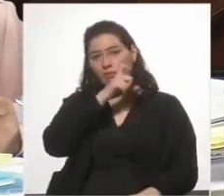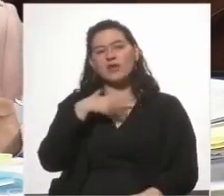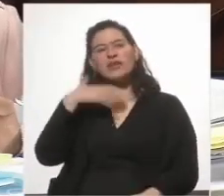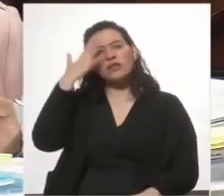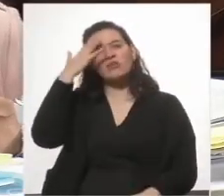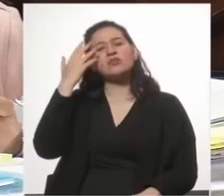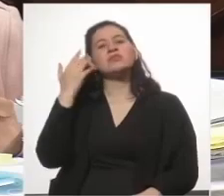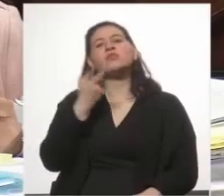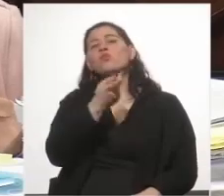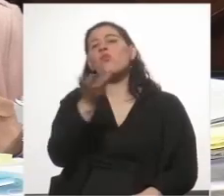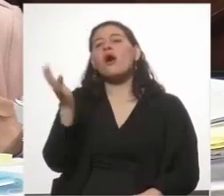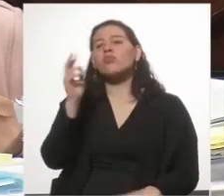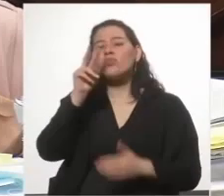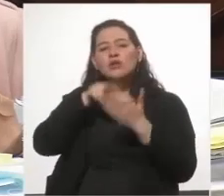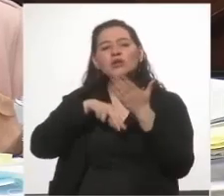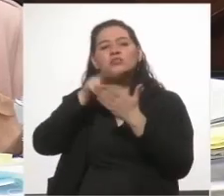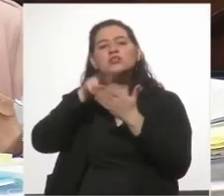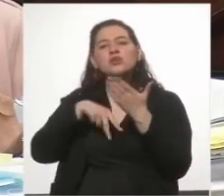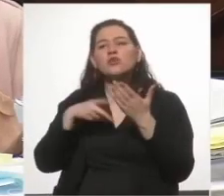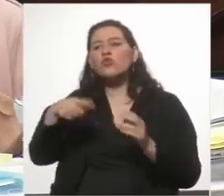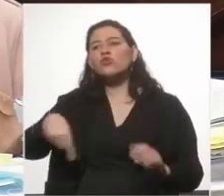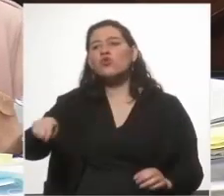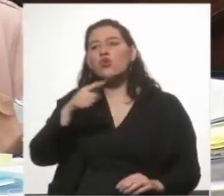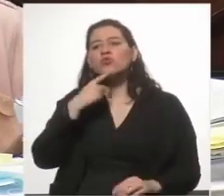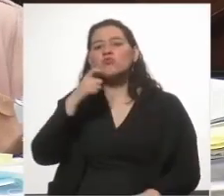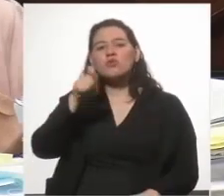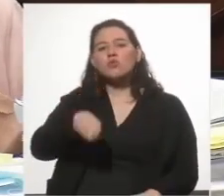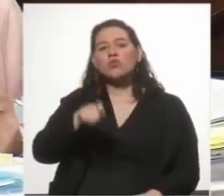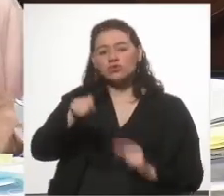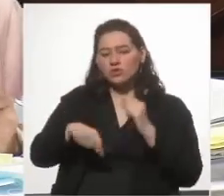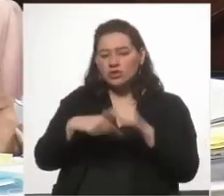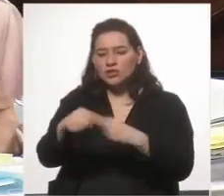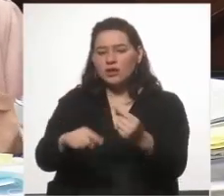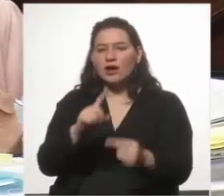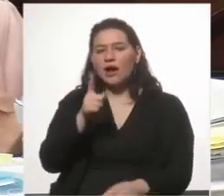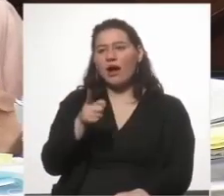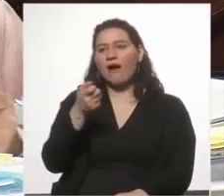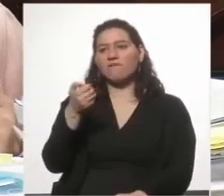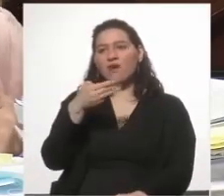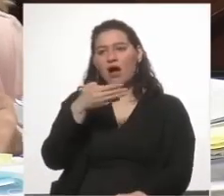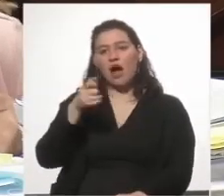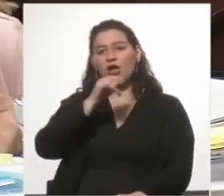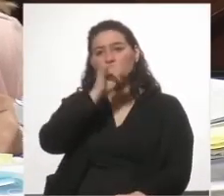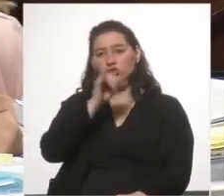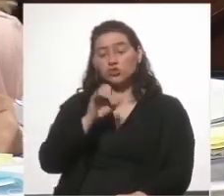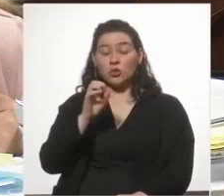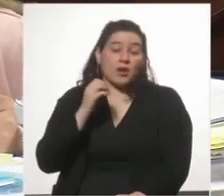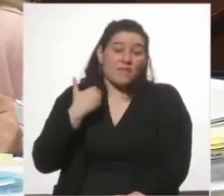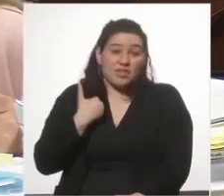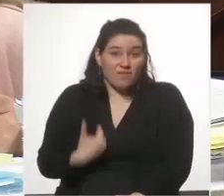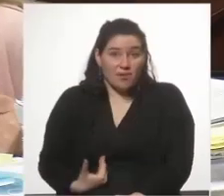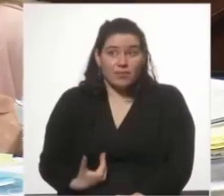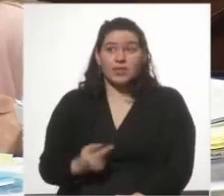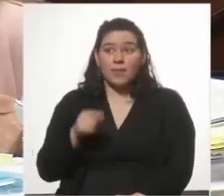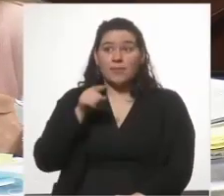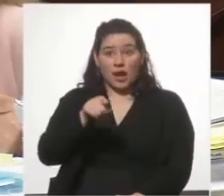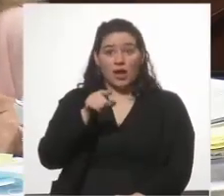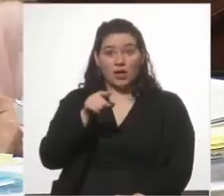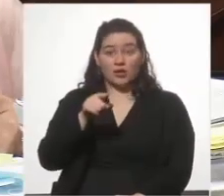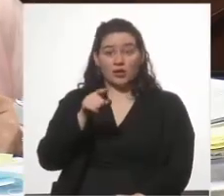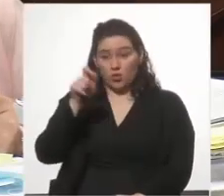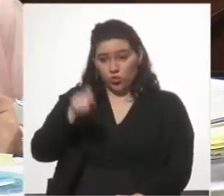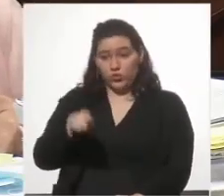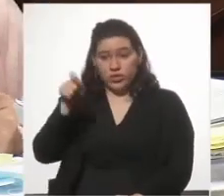cuántos lo leyeron, donde está el juicio y el sobreseguimiento a Gavazo, desgraciadamente. Pero ahí actuó esa